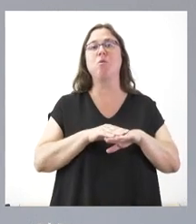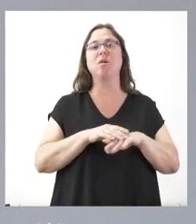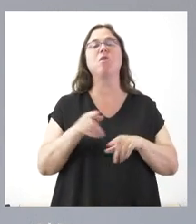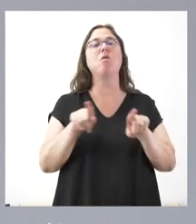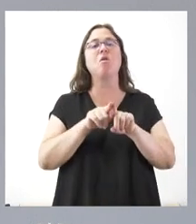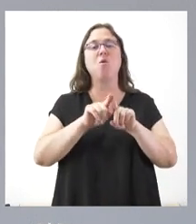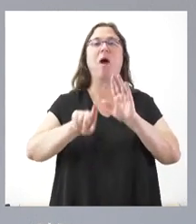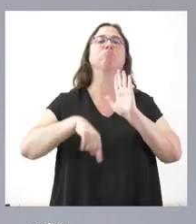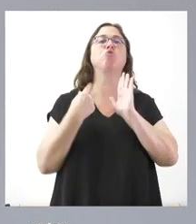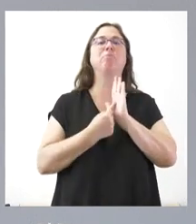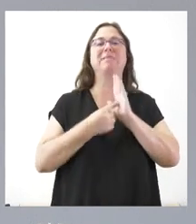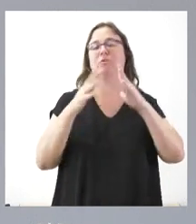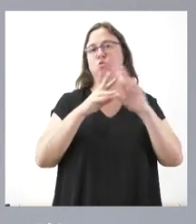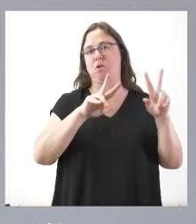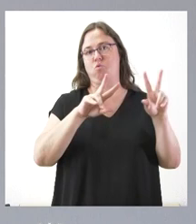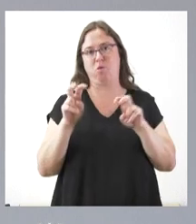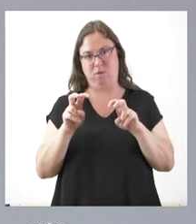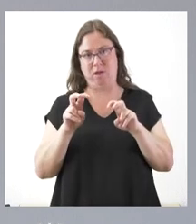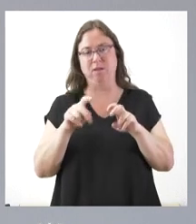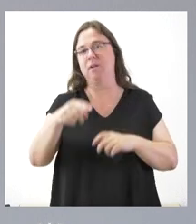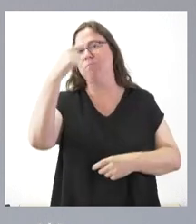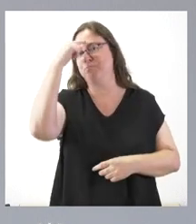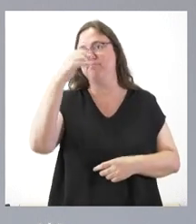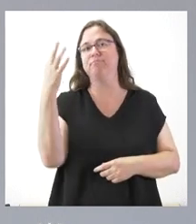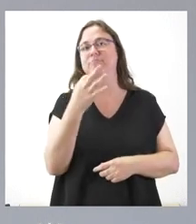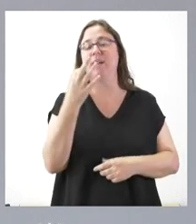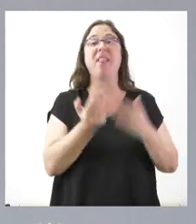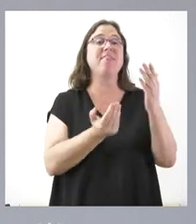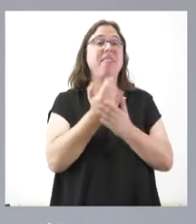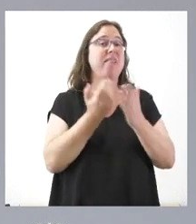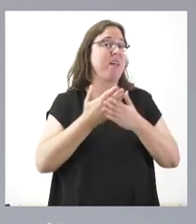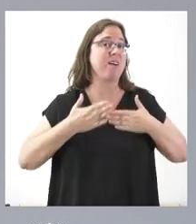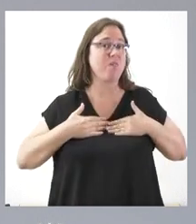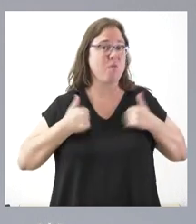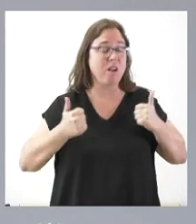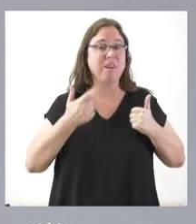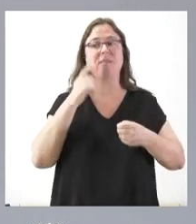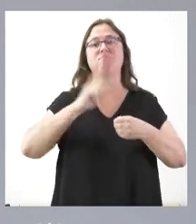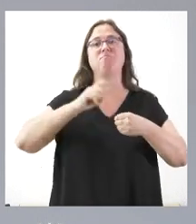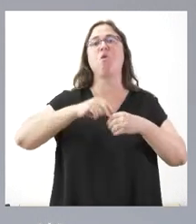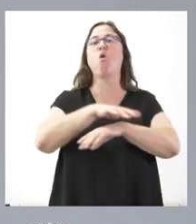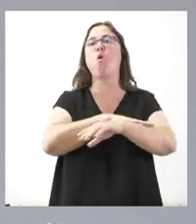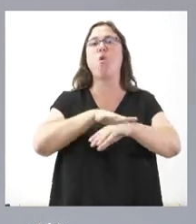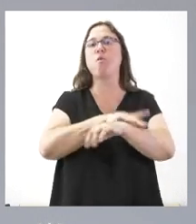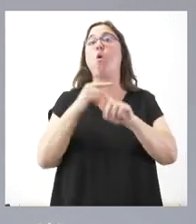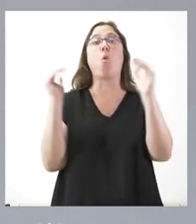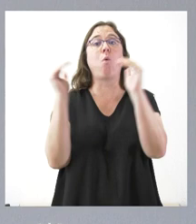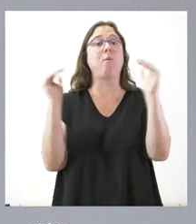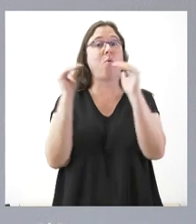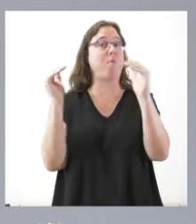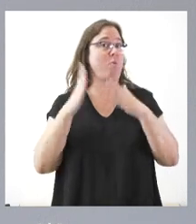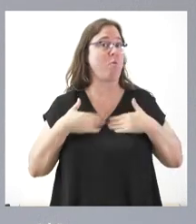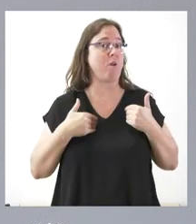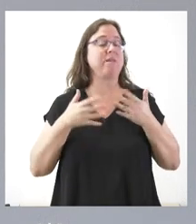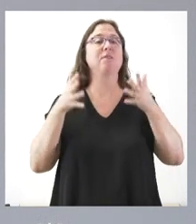completado la nueva estructura, pues ustedes saben que cualquier día, si es el caso de los miembros del Gobierno o cualquier jueves y sesión del Consejo de